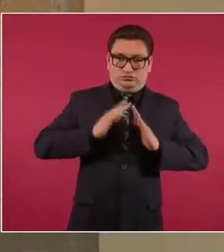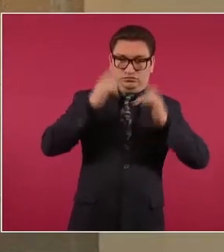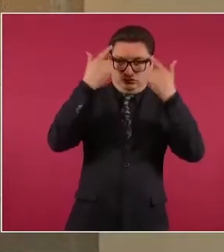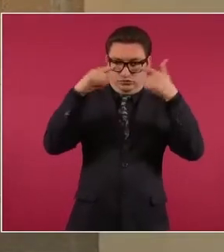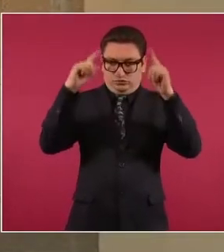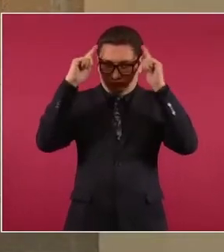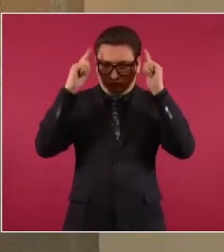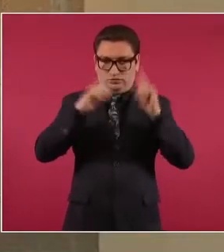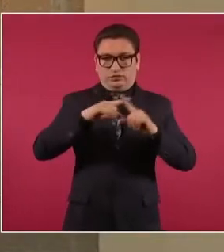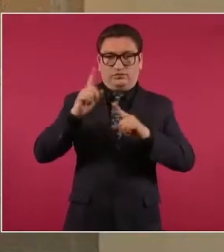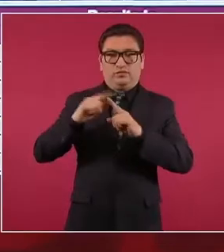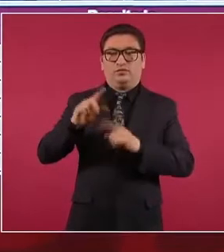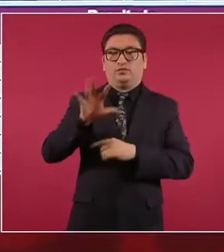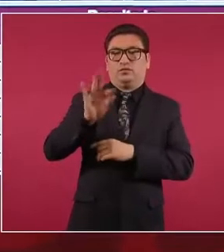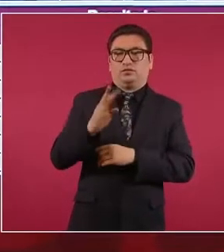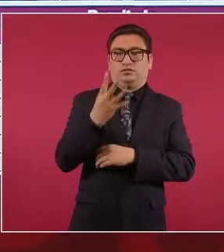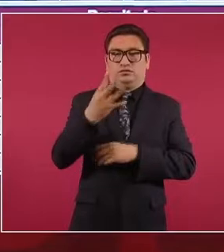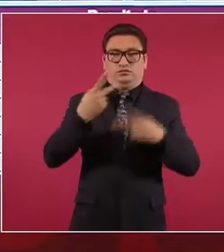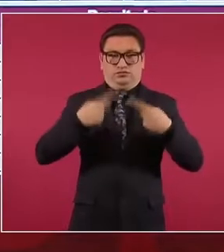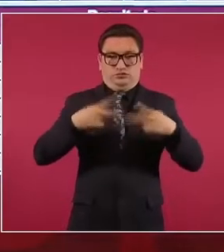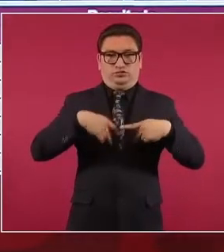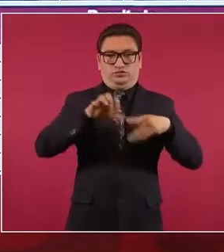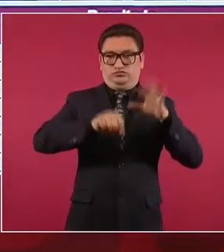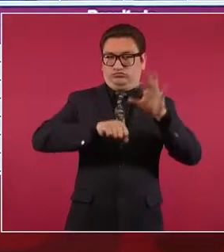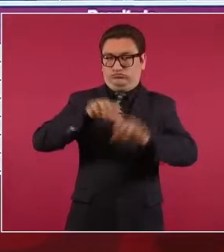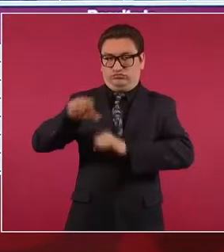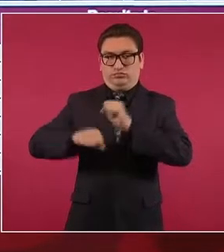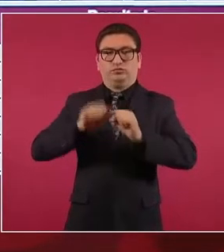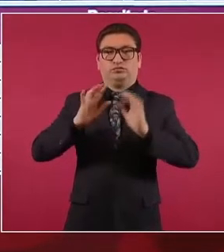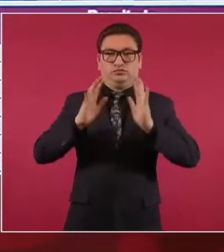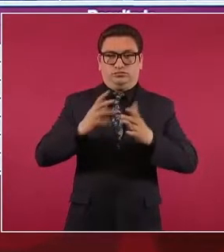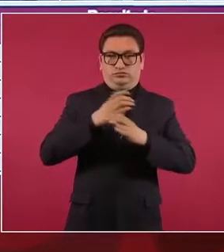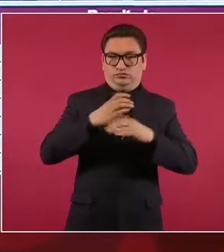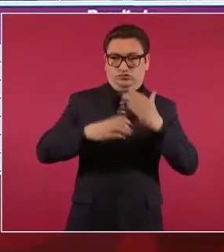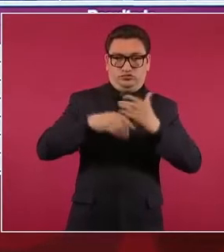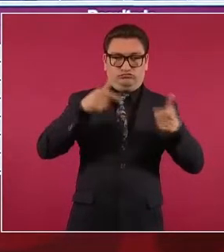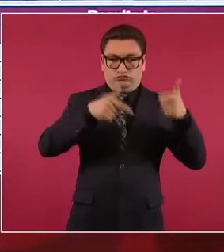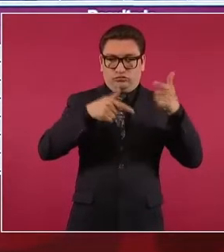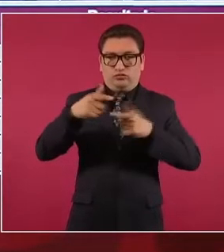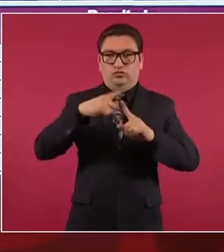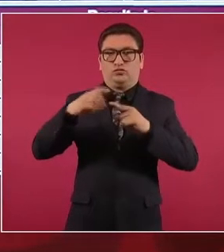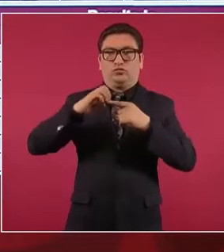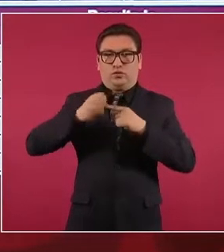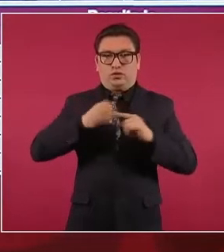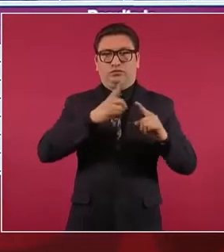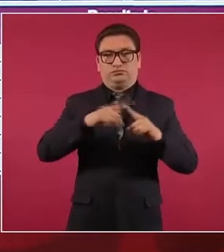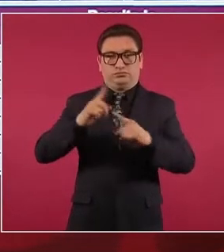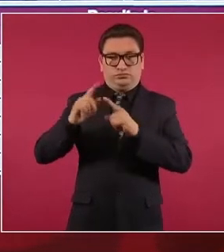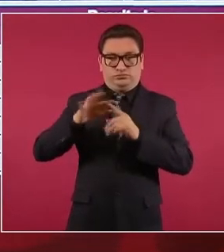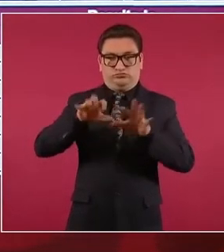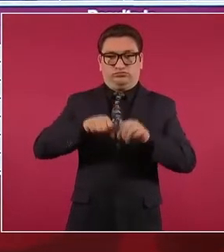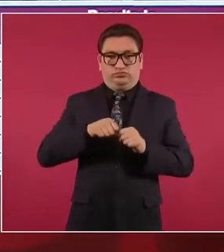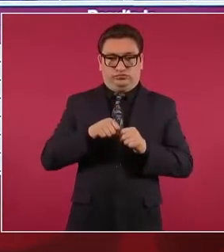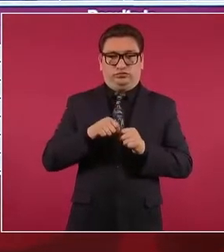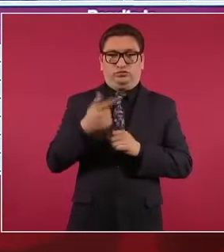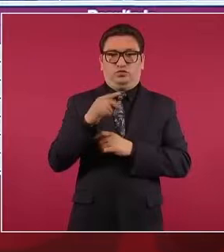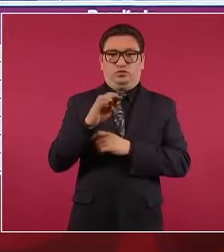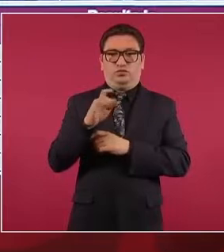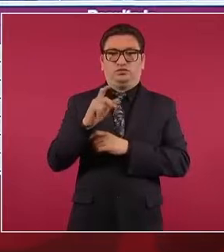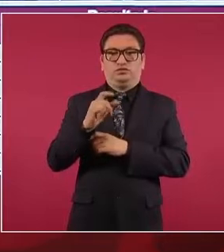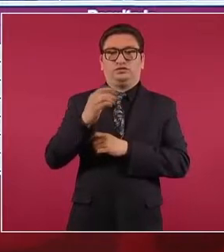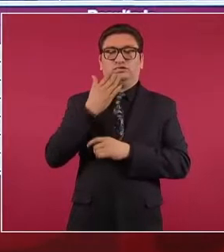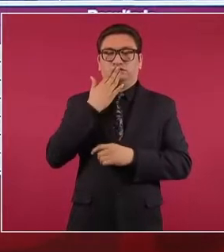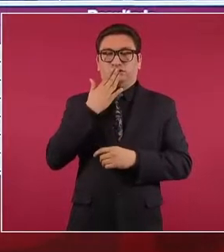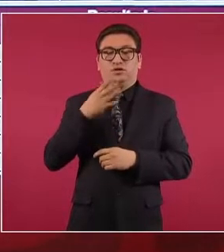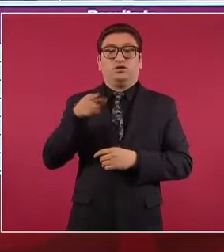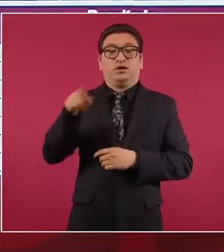han detenido a 44 personas, asegurado diversas armas y equipo balístico. Es el caso de Guamuchil, Sinaloa,